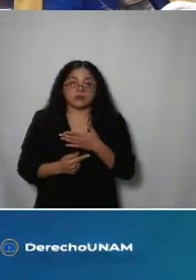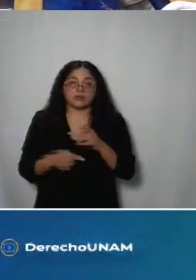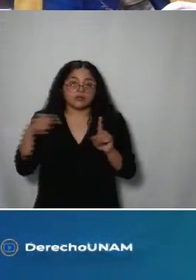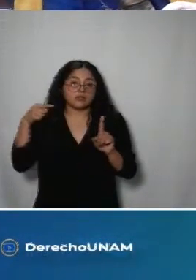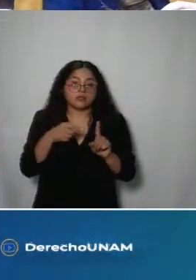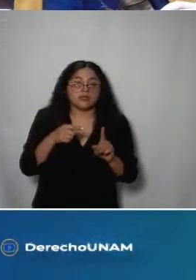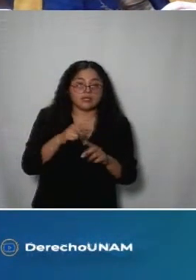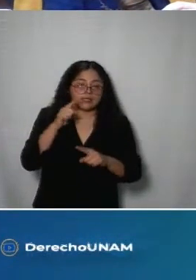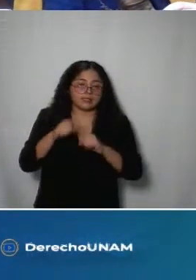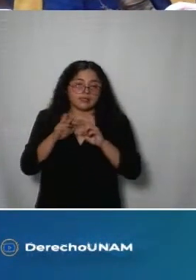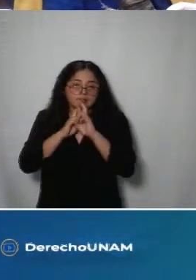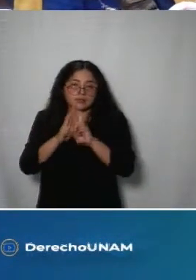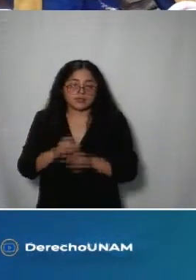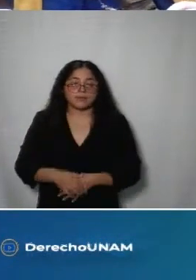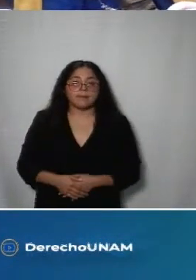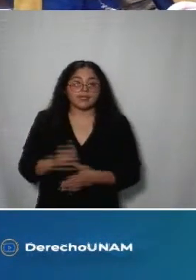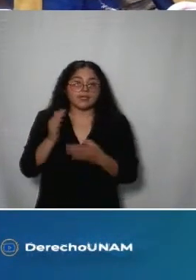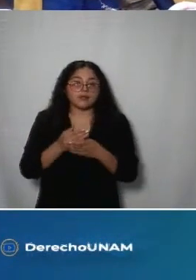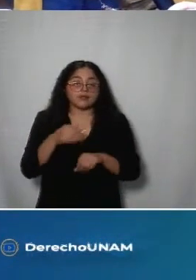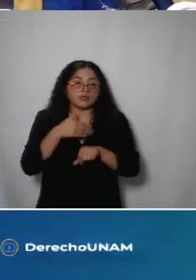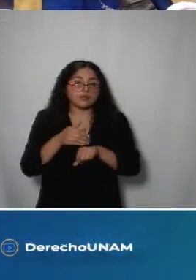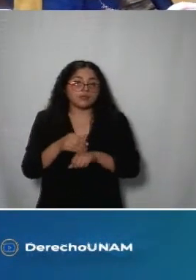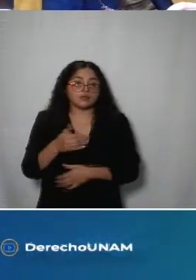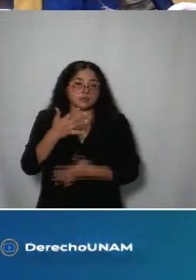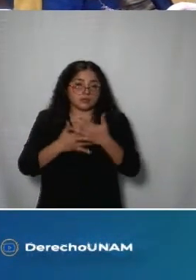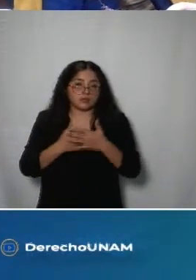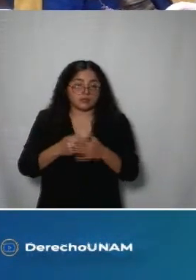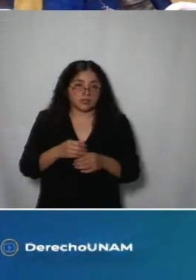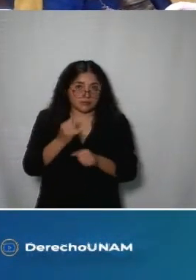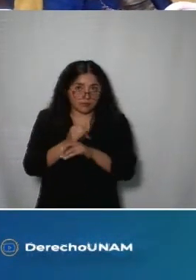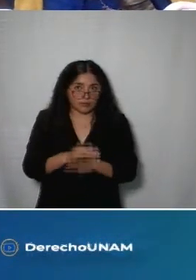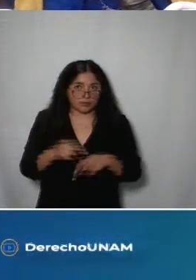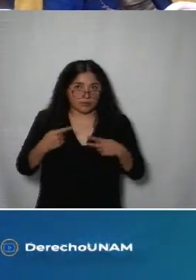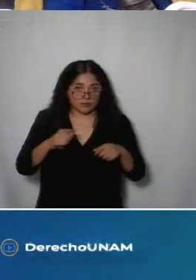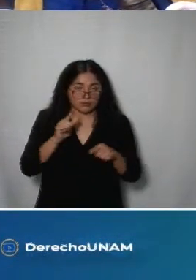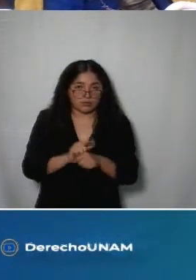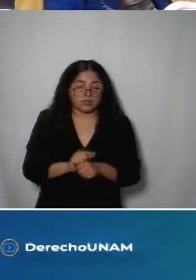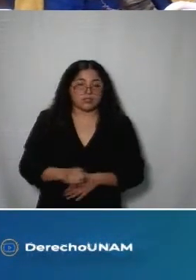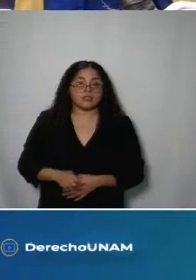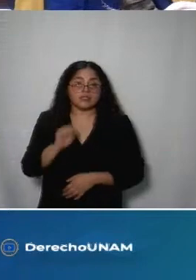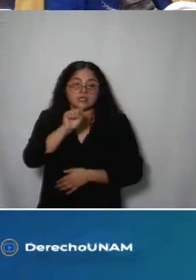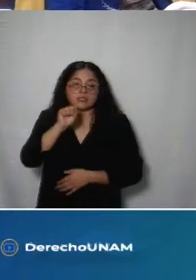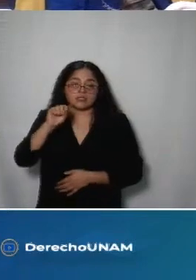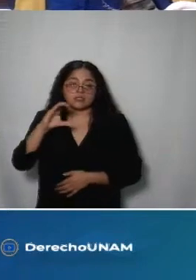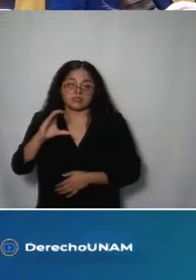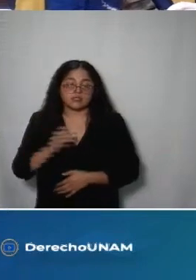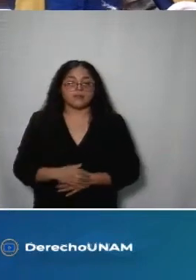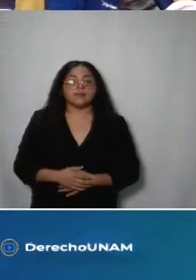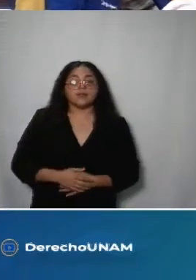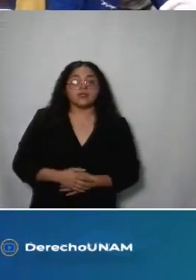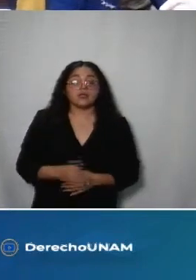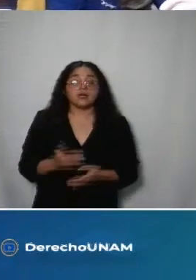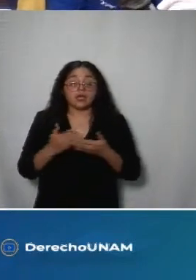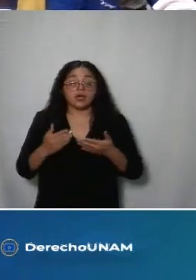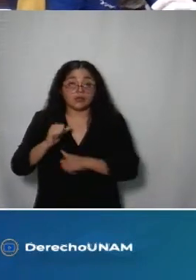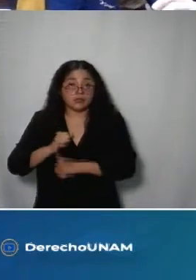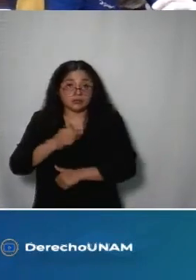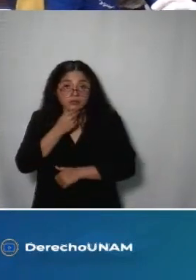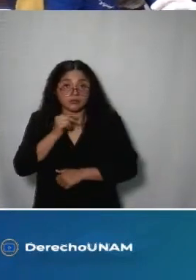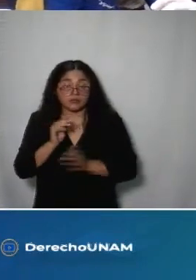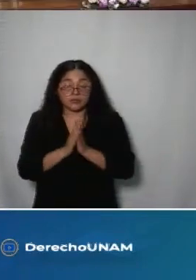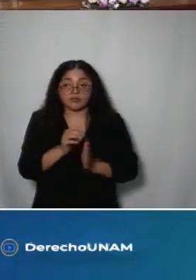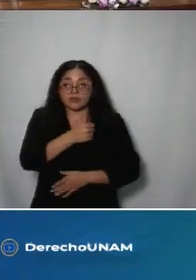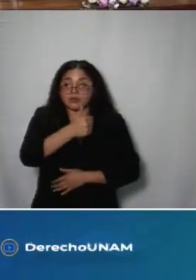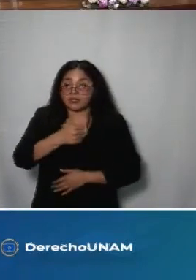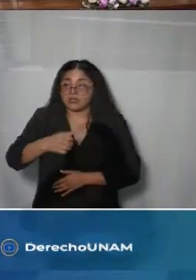resolución con el sentido de revocar es el expediente quince de datos personales de la secretaria de seguridad ciudadana comisionadas y